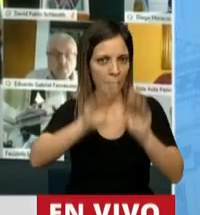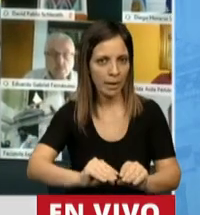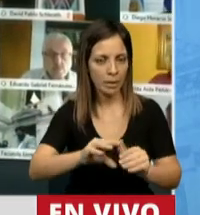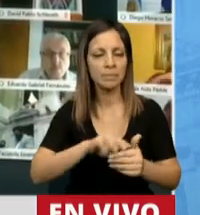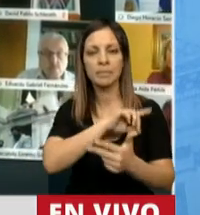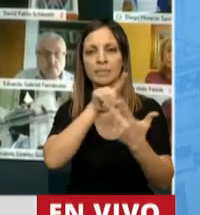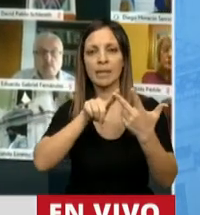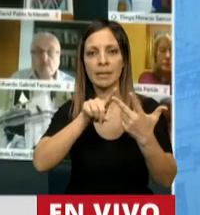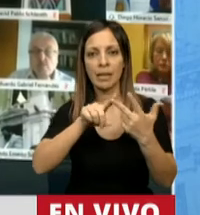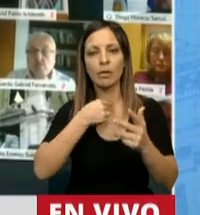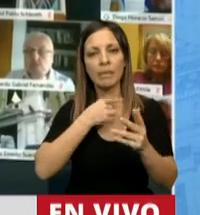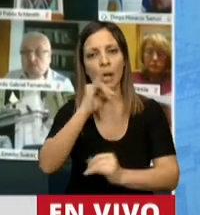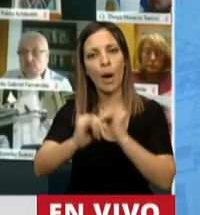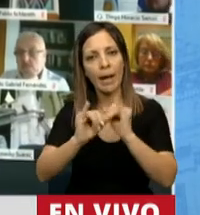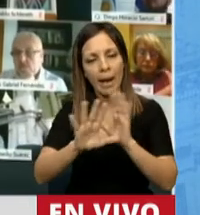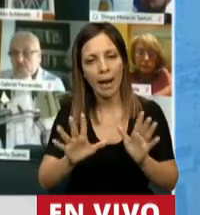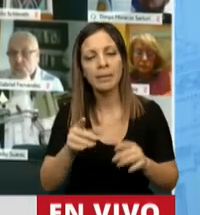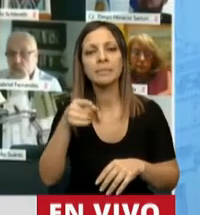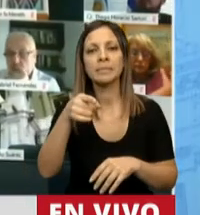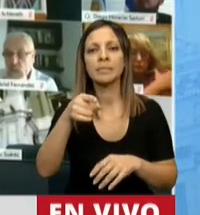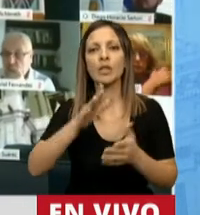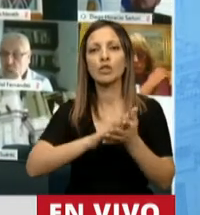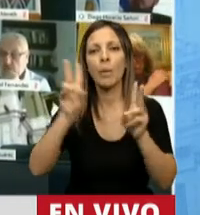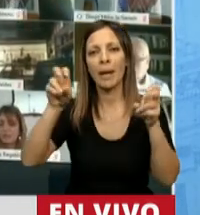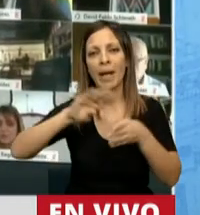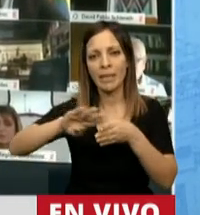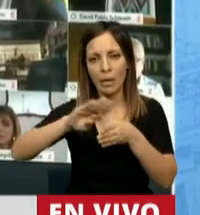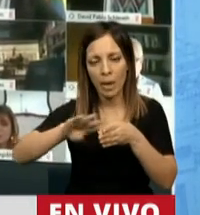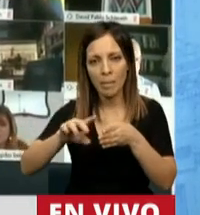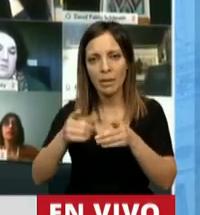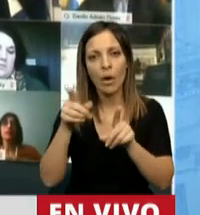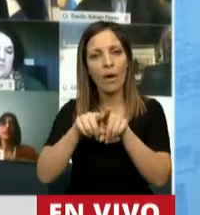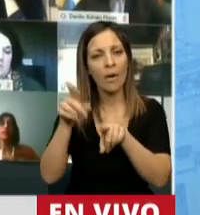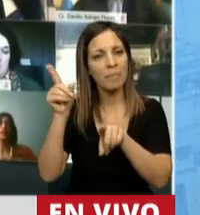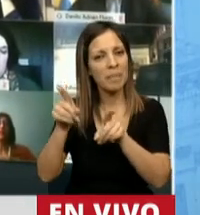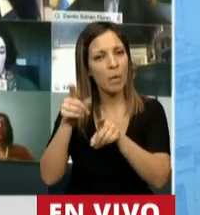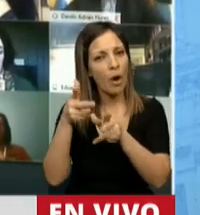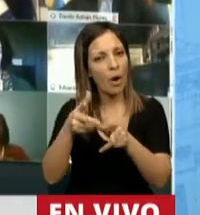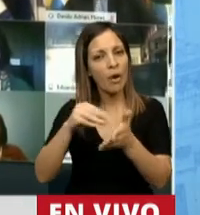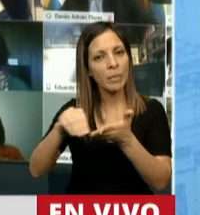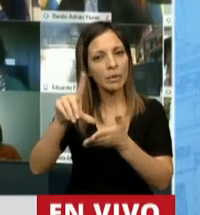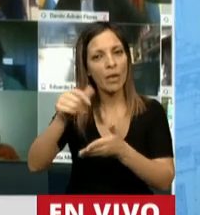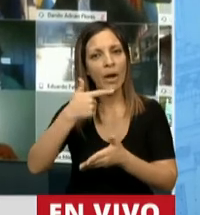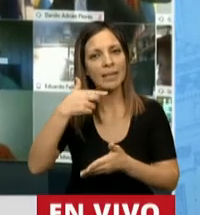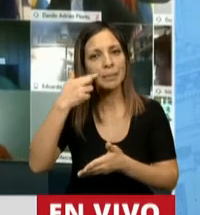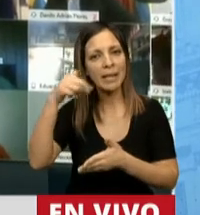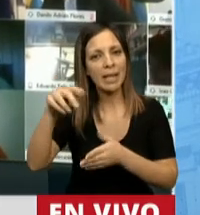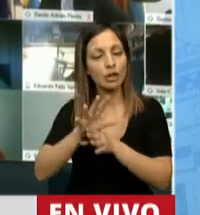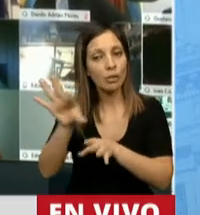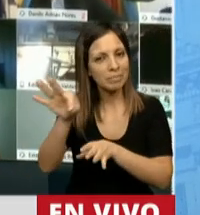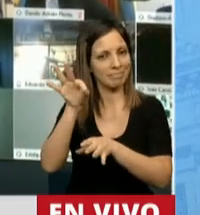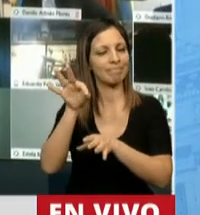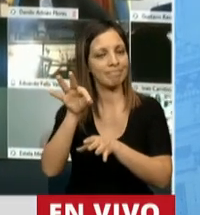Tercero. Quiero aclarar en todo este tema del endeudamiento, algo que también dijo el Diputado Lapina y que no quiero dejar de